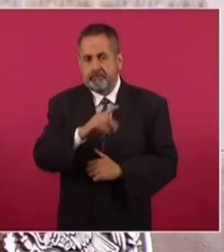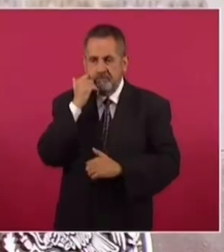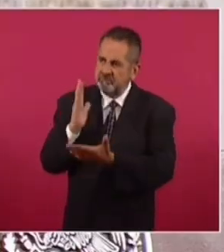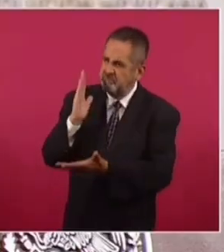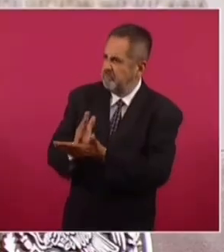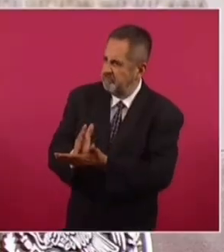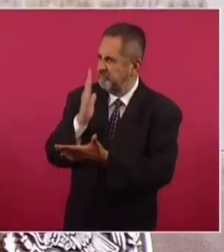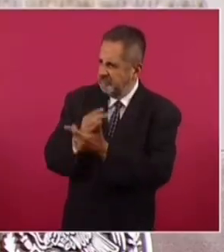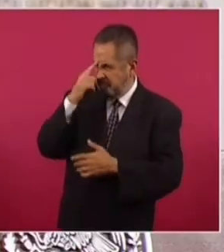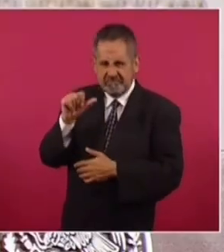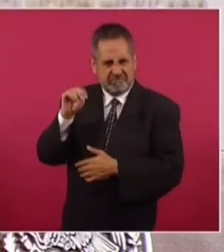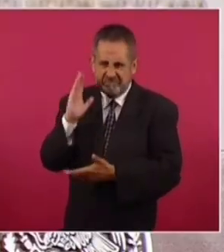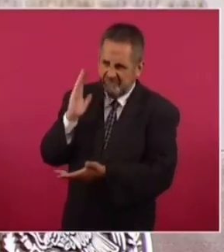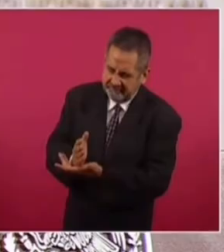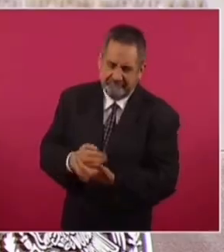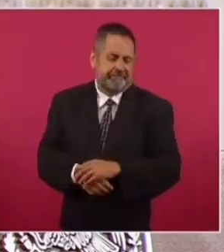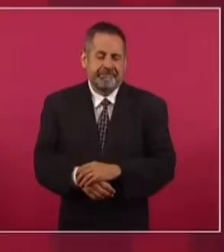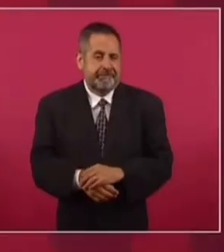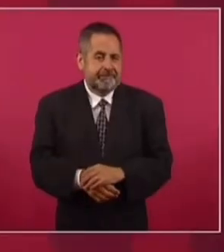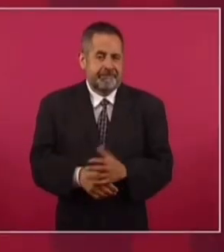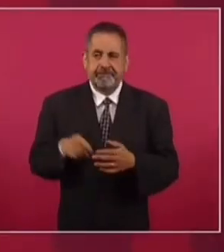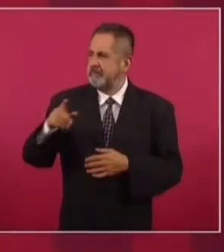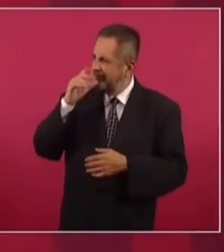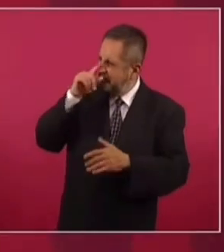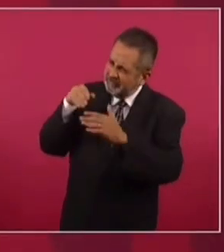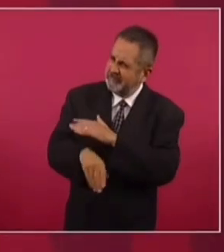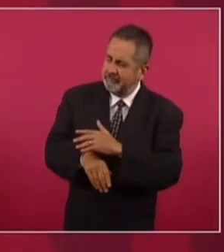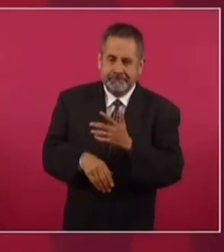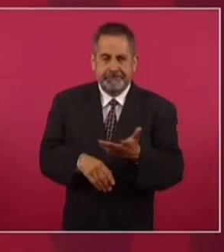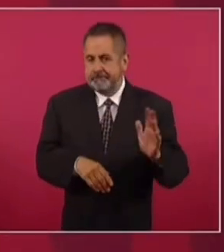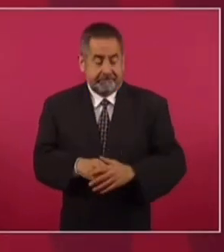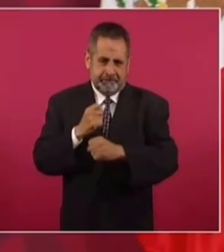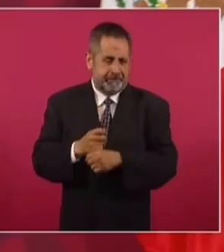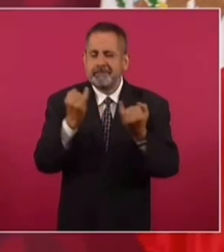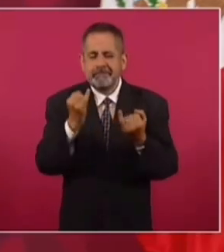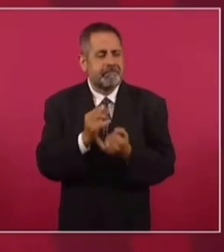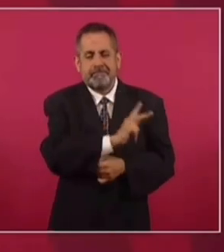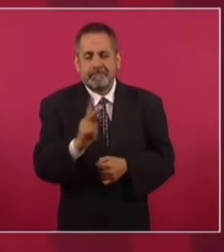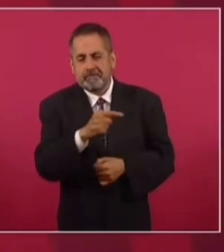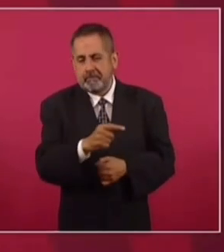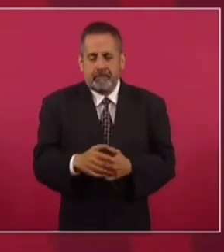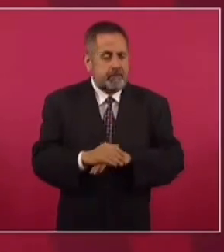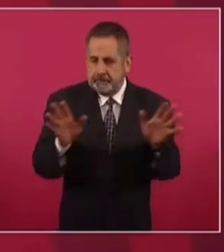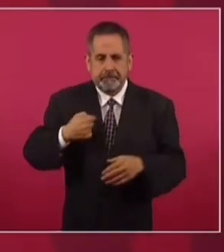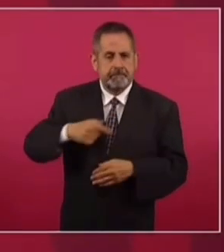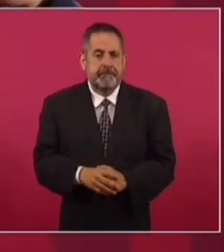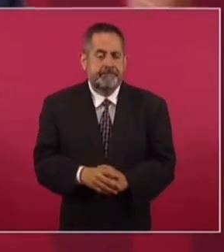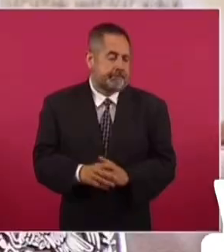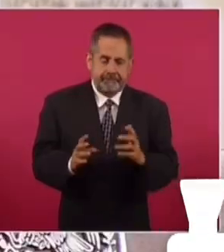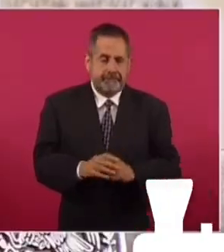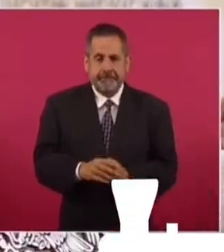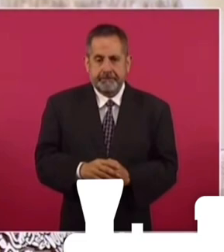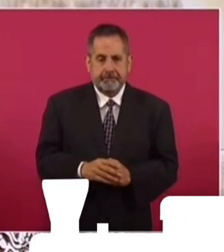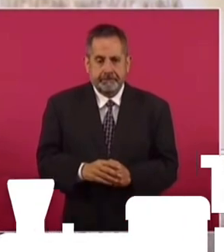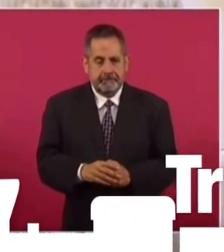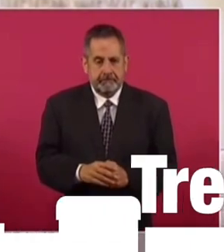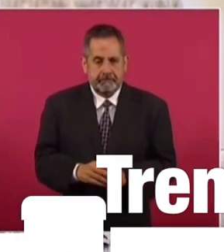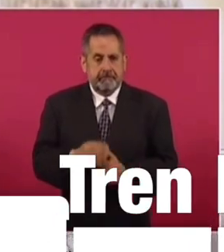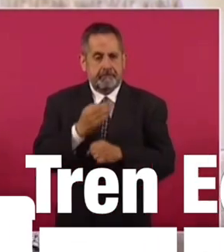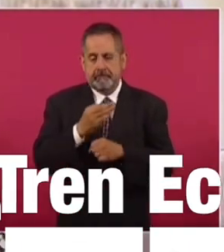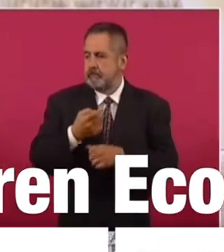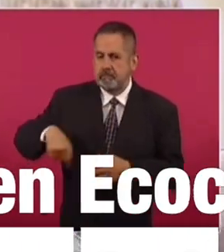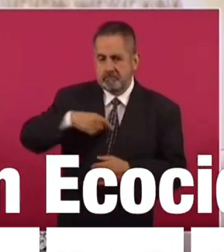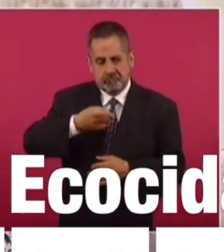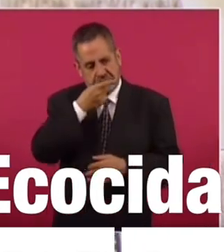quieren es frenarnos, o sea, que no podamos terminar la obra. Entonces, vamos a seguirle. Entonces, como aquí